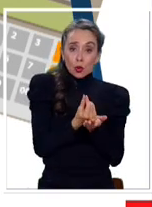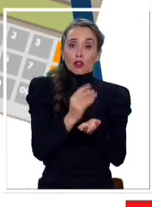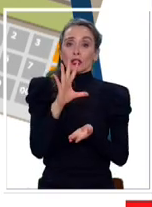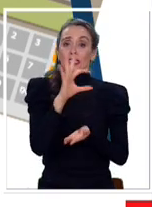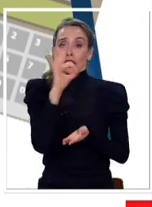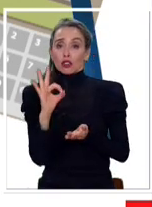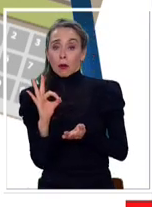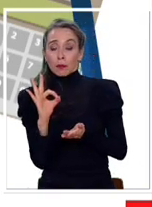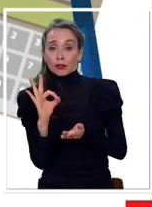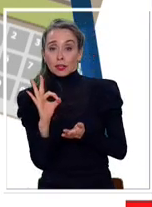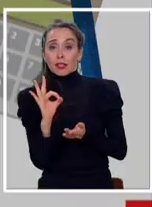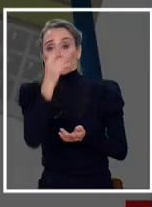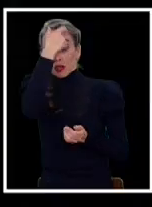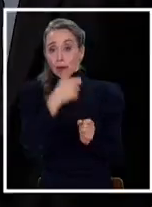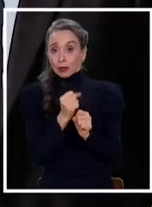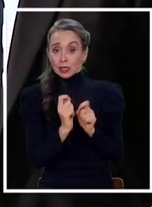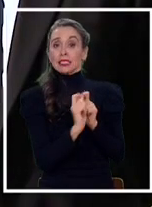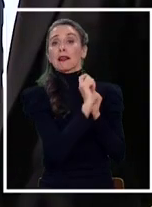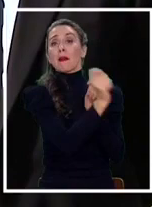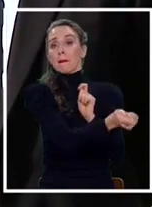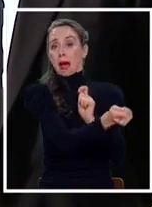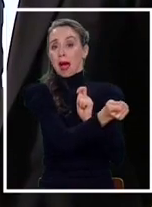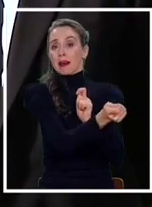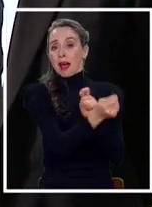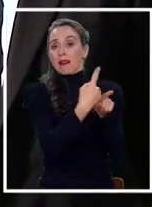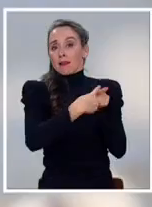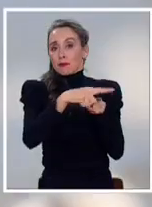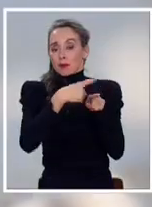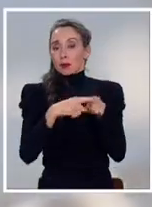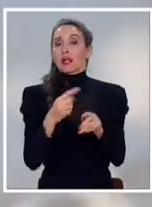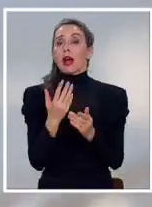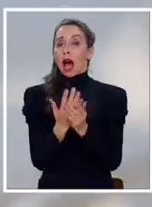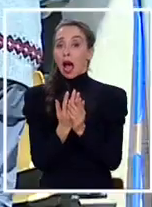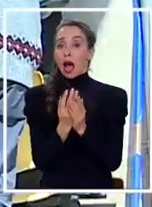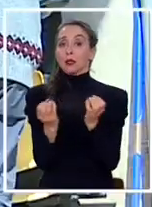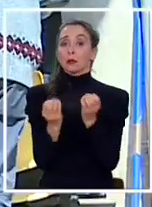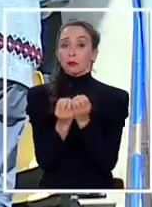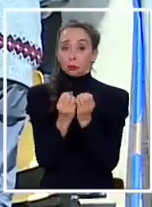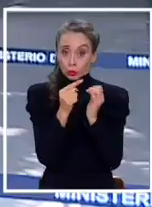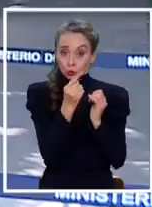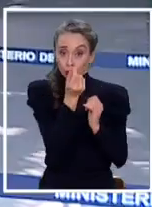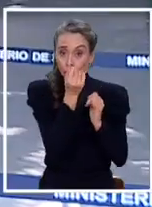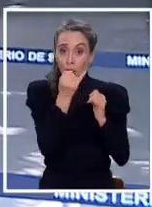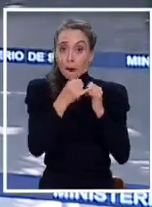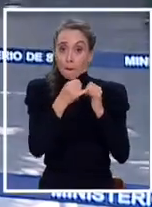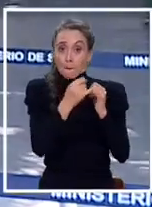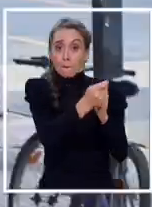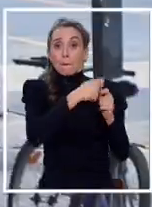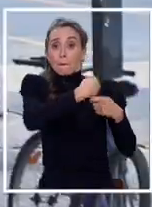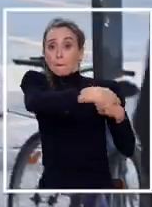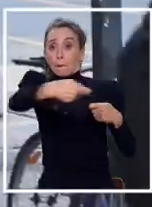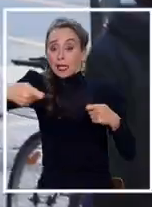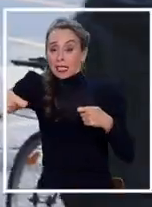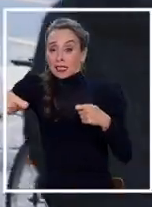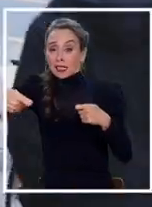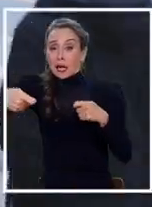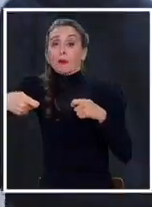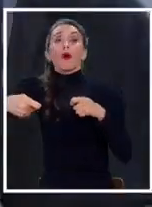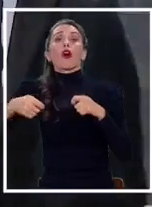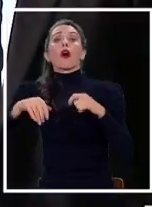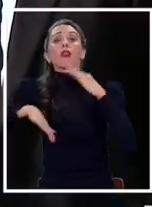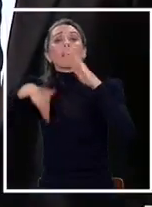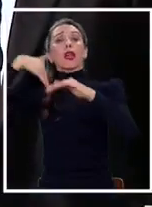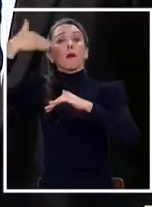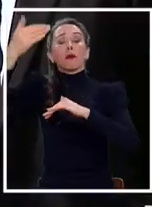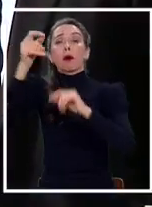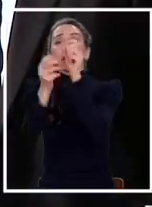obtenidos por el trabajador. Eso significa que seguramente hay una parte importante de este préstamo que al final del día termina no repagándose.